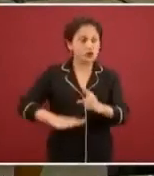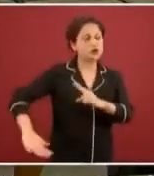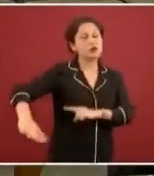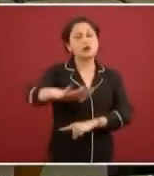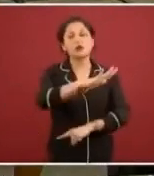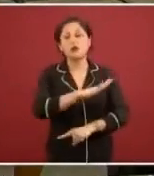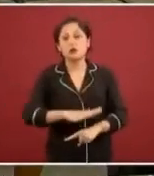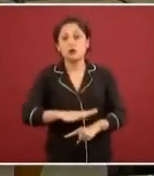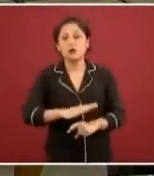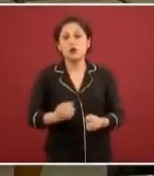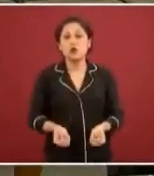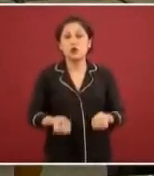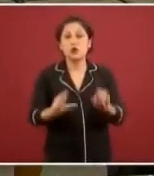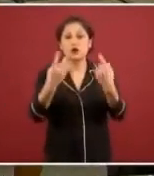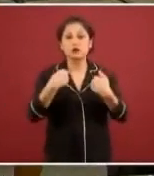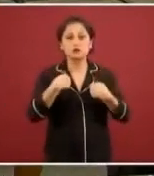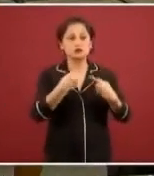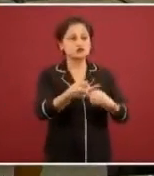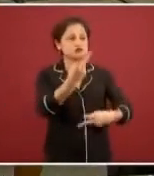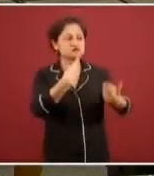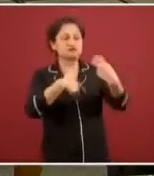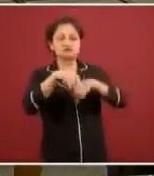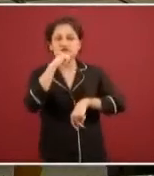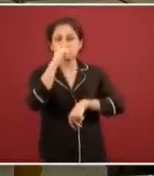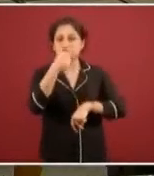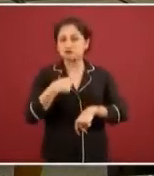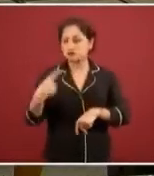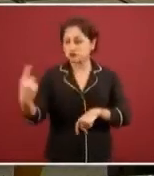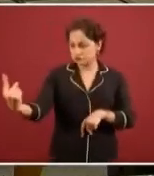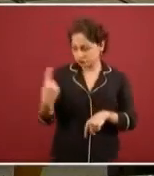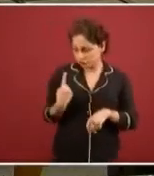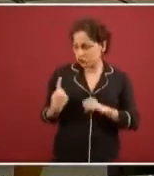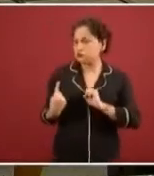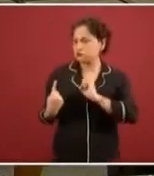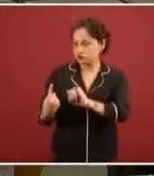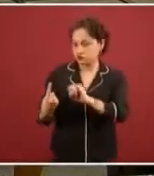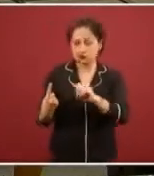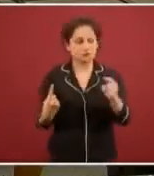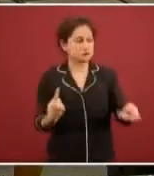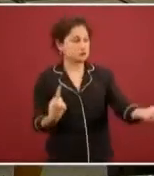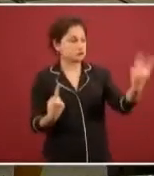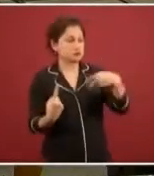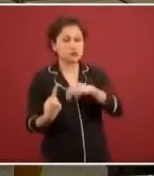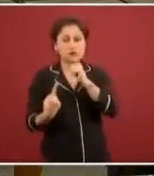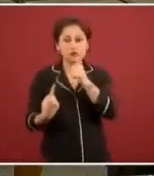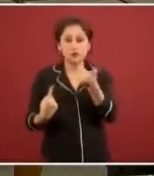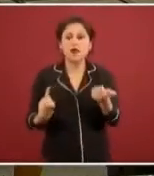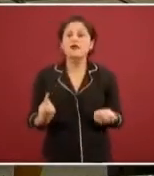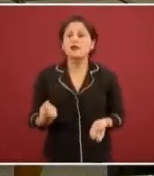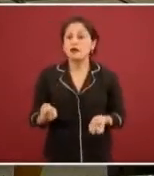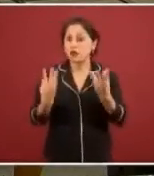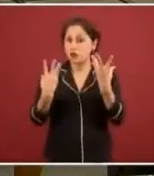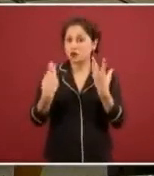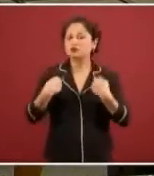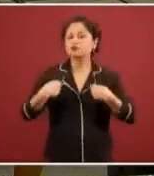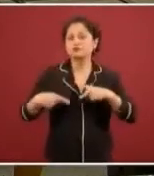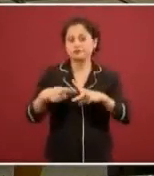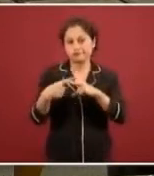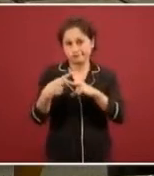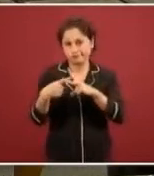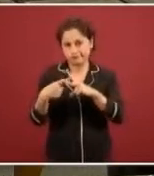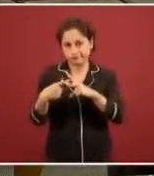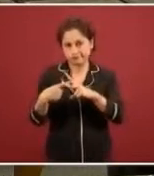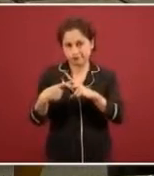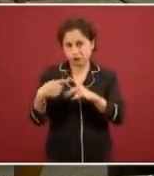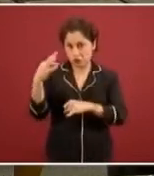que no vi, porque no llegaron a la consulta, etcétera. Y son finalmente estos, aquí